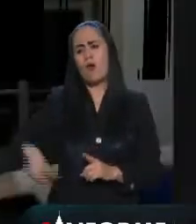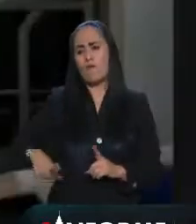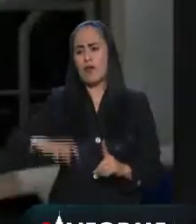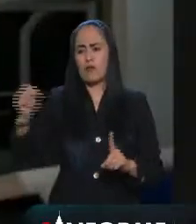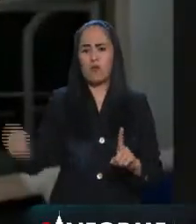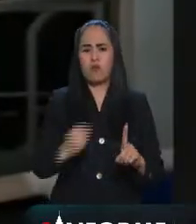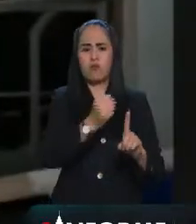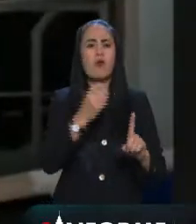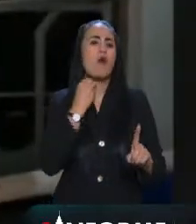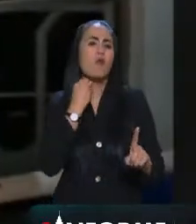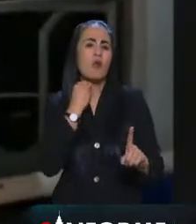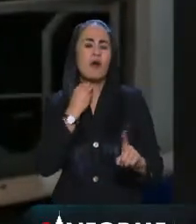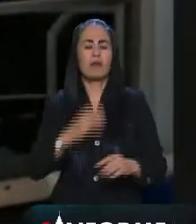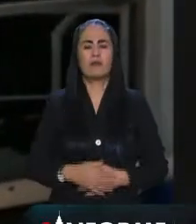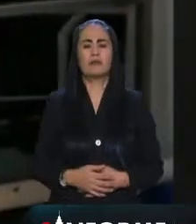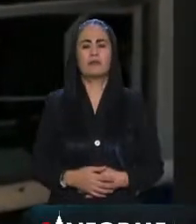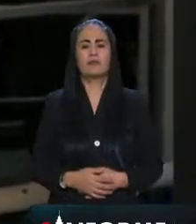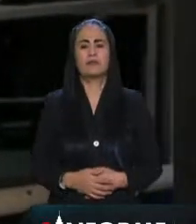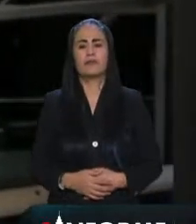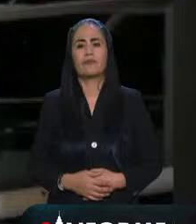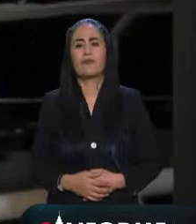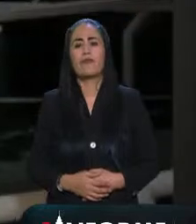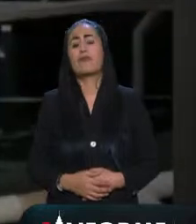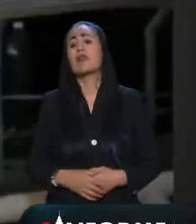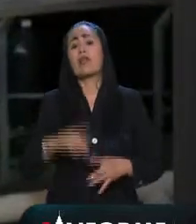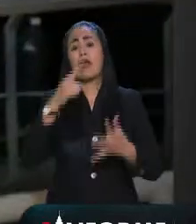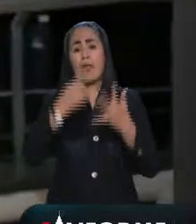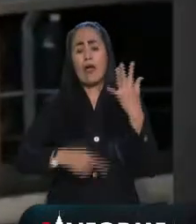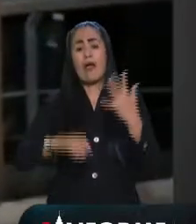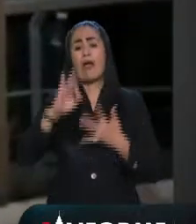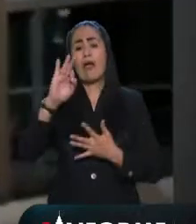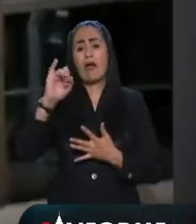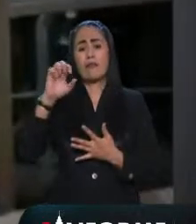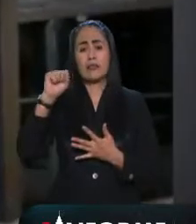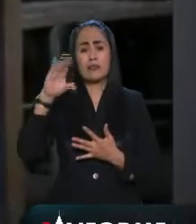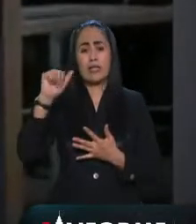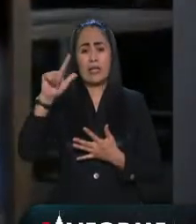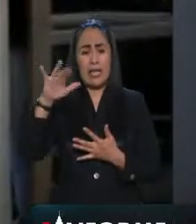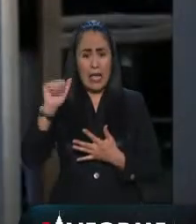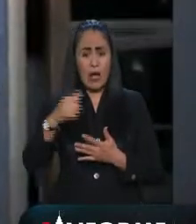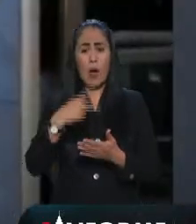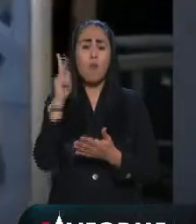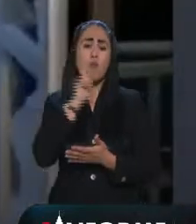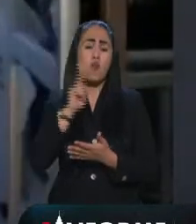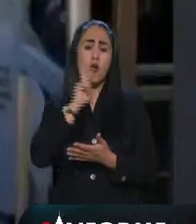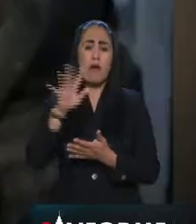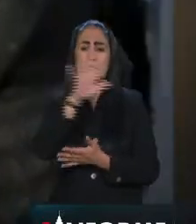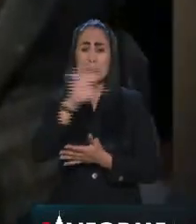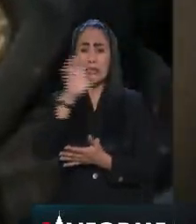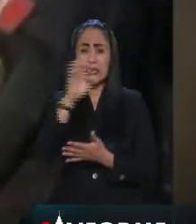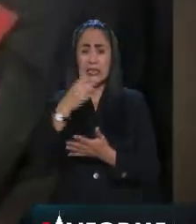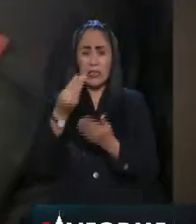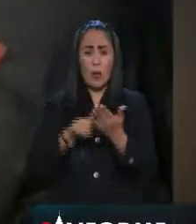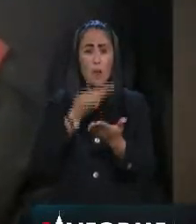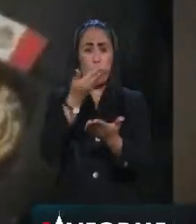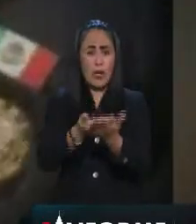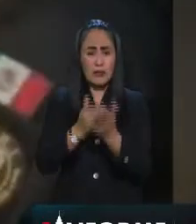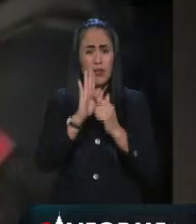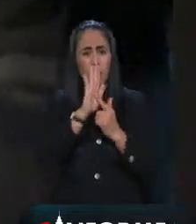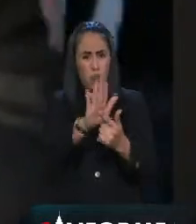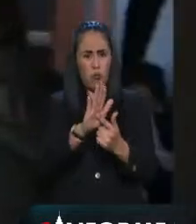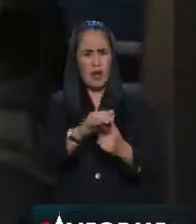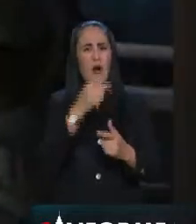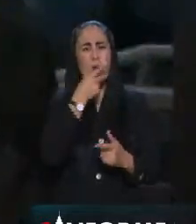la Fiscalía General de Justicia Capitalina presentó más de 500 pruebas en contra de Cuauhtémoc N con el objetivo de